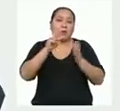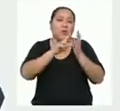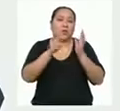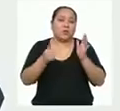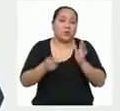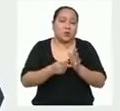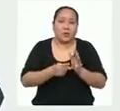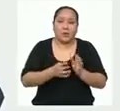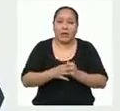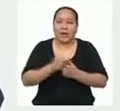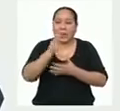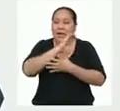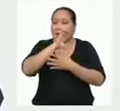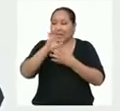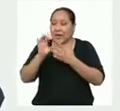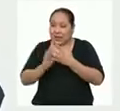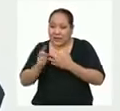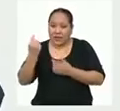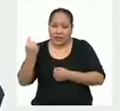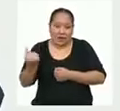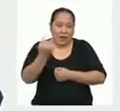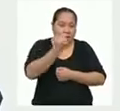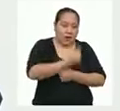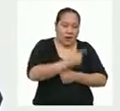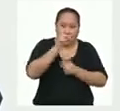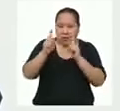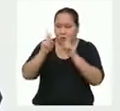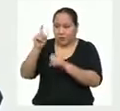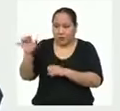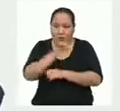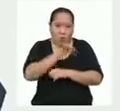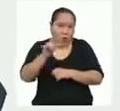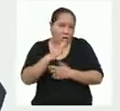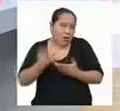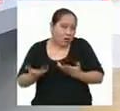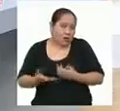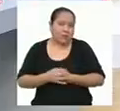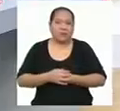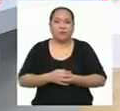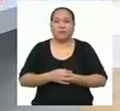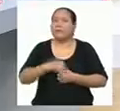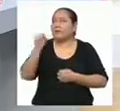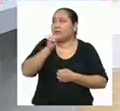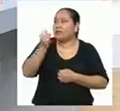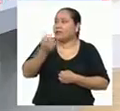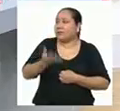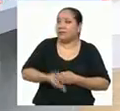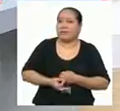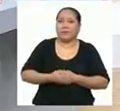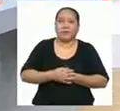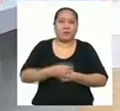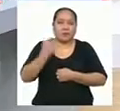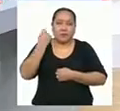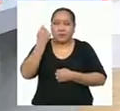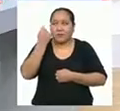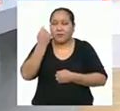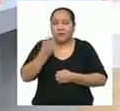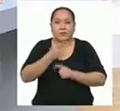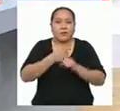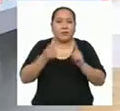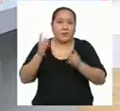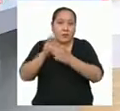quiere decir que las características de cada encuestado sean también iguales. Sí, claro, eso se puede entender. Pero